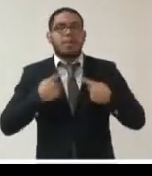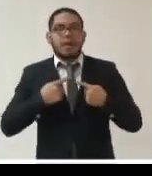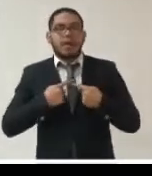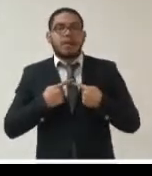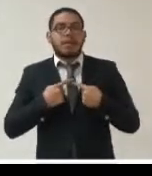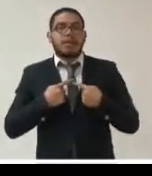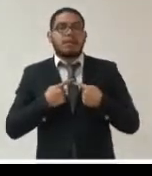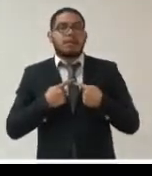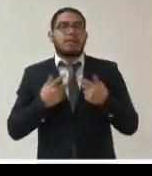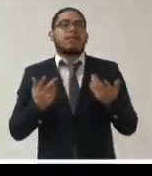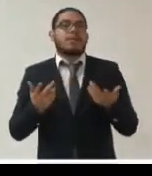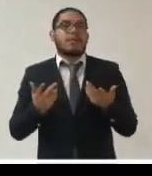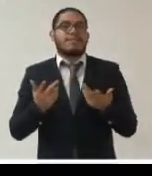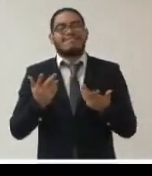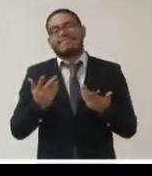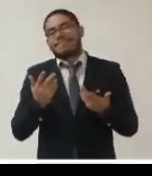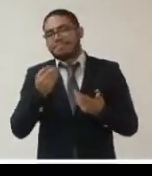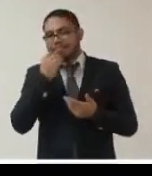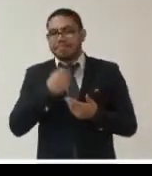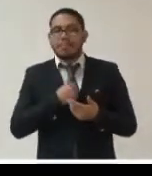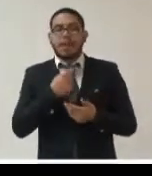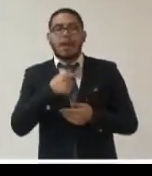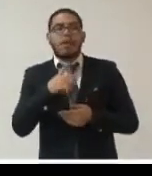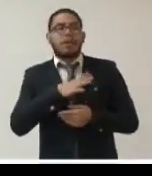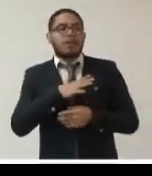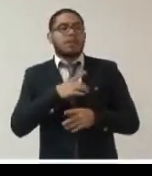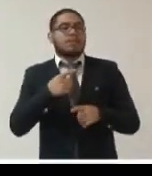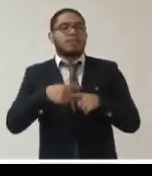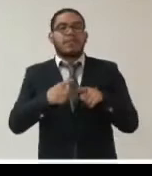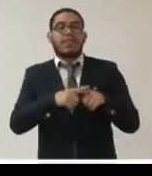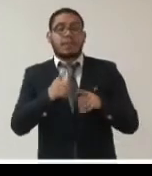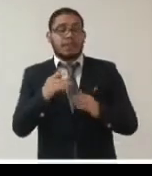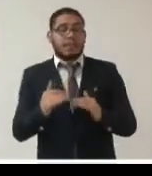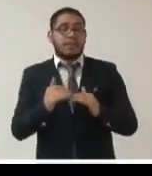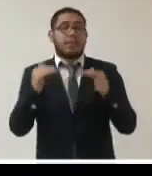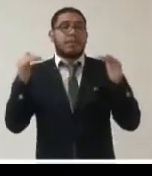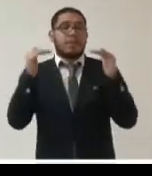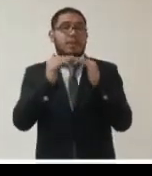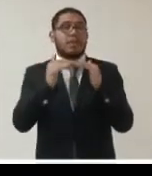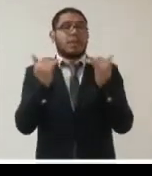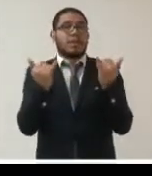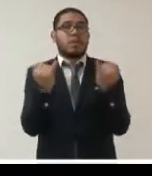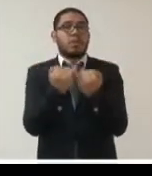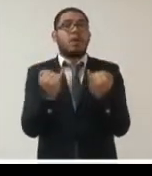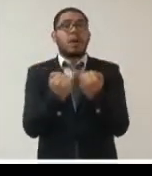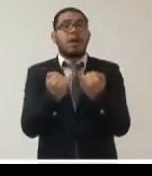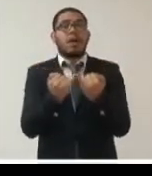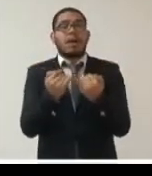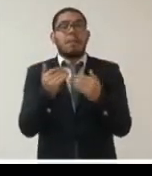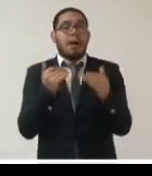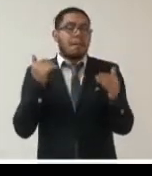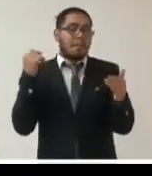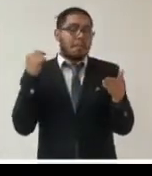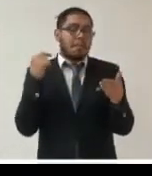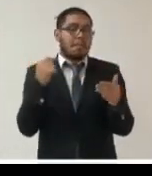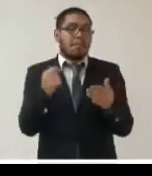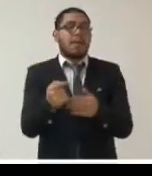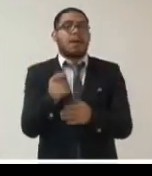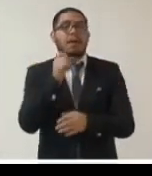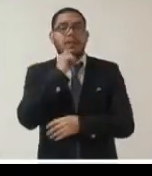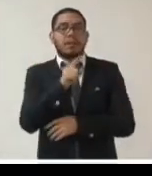ámbito digital desgraciadamente por los datos que tenemos del ministro de igualdad al pasar además ese